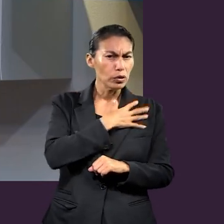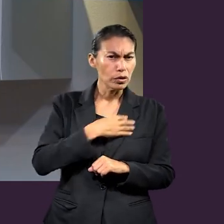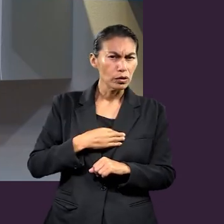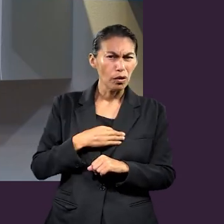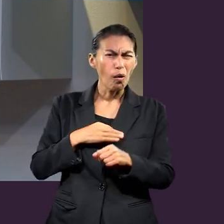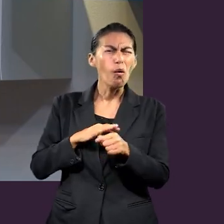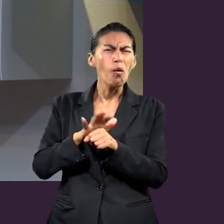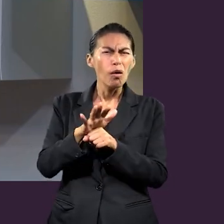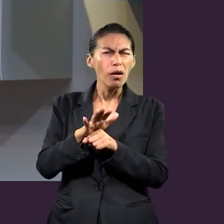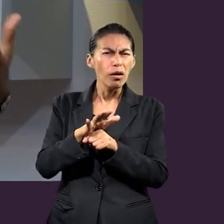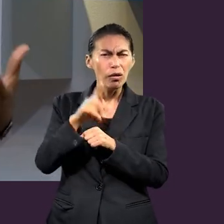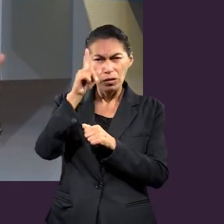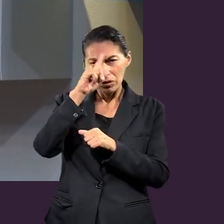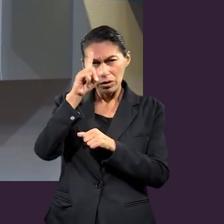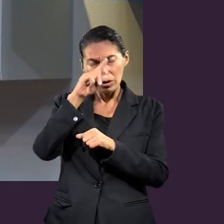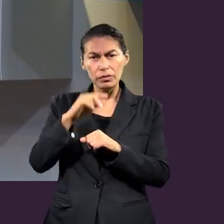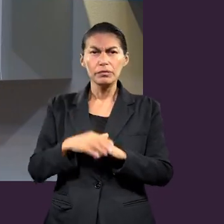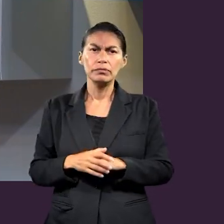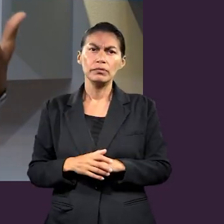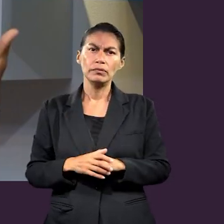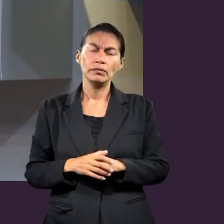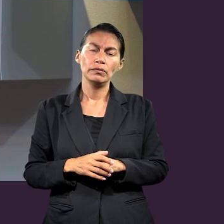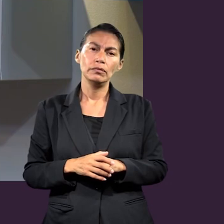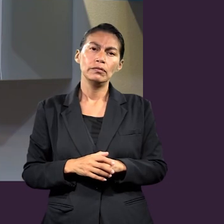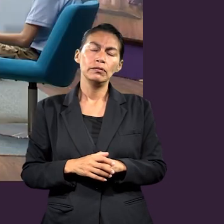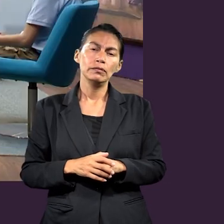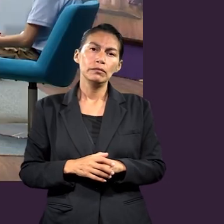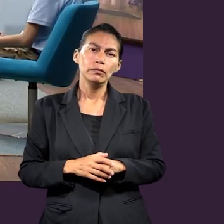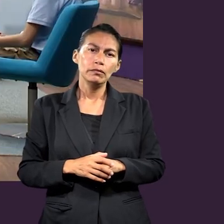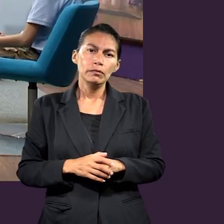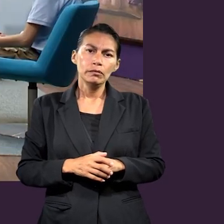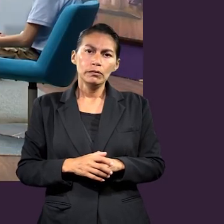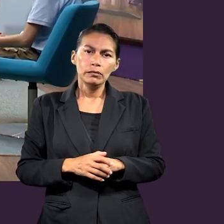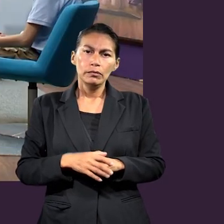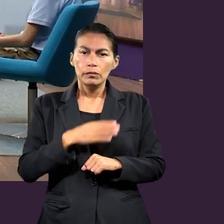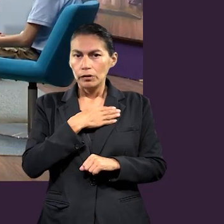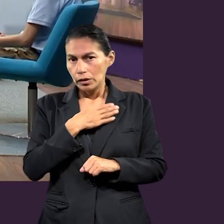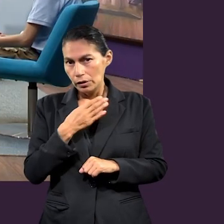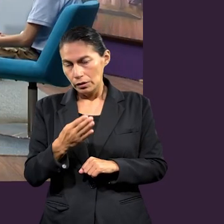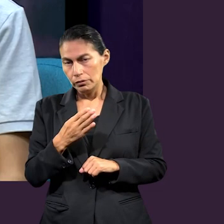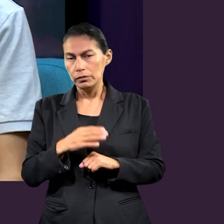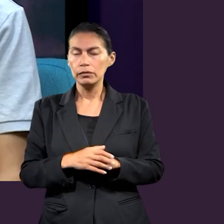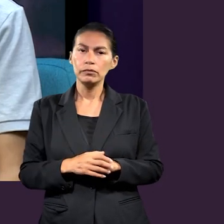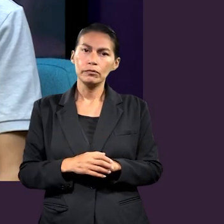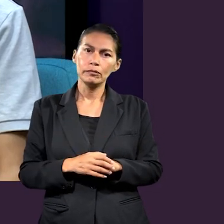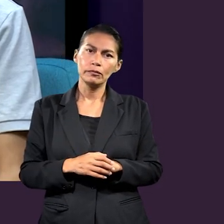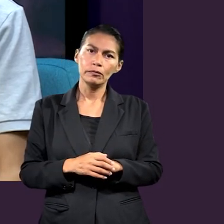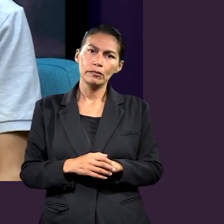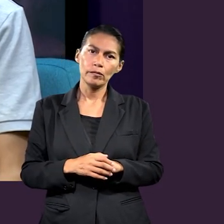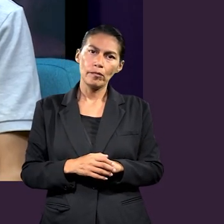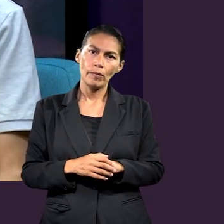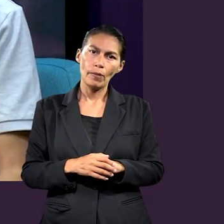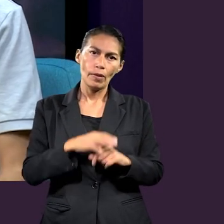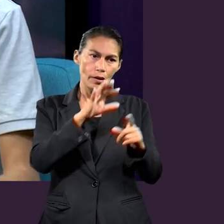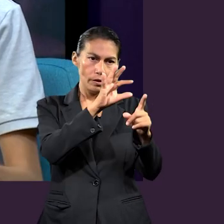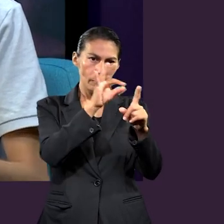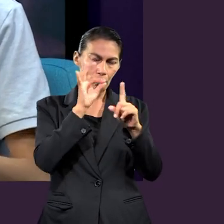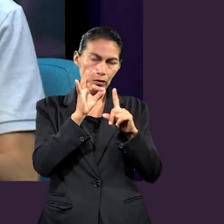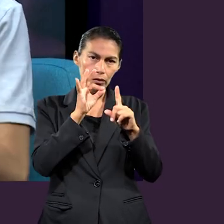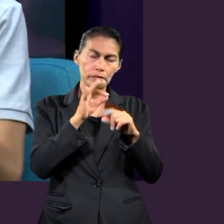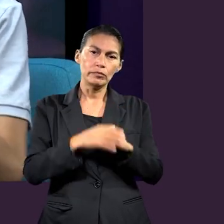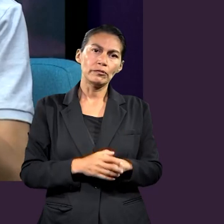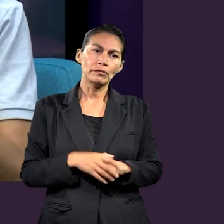los hijos. ¿Qué es ese consejo? Háblenme un poco de eso. Pues, en parte, bueno, o sea, en